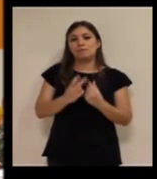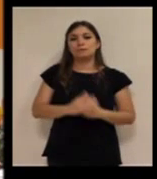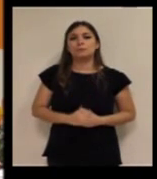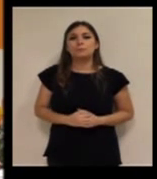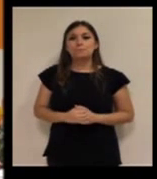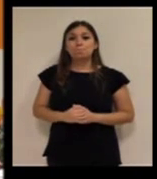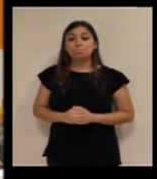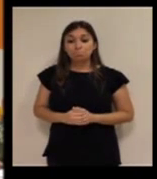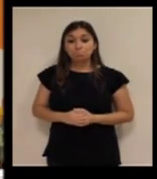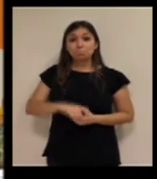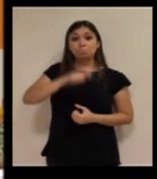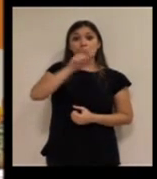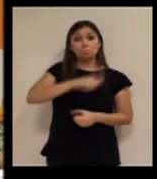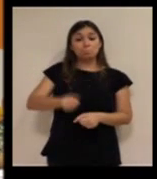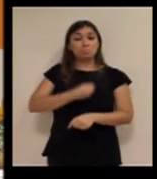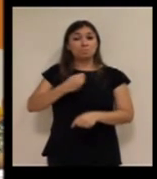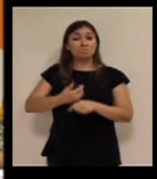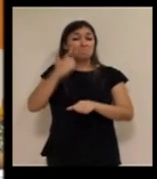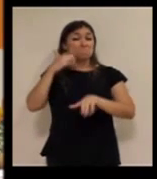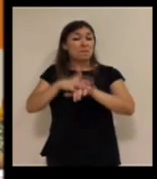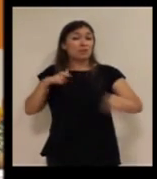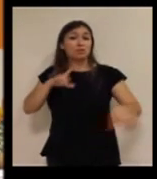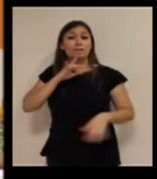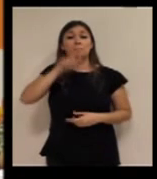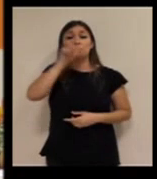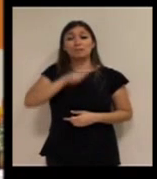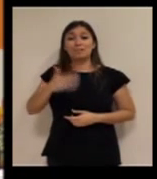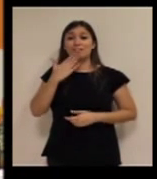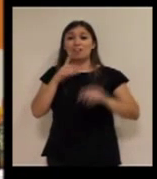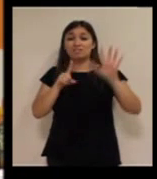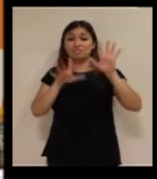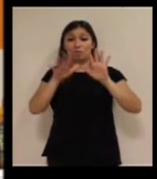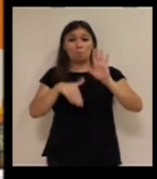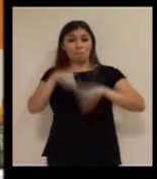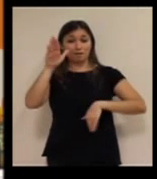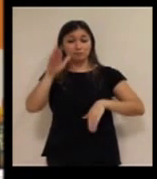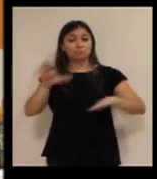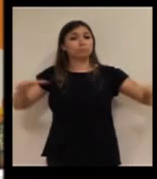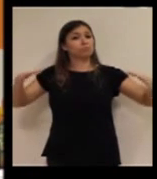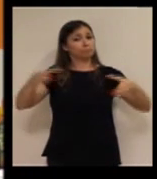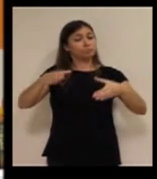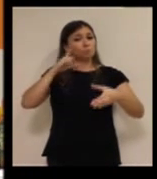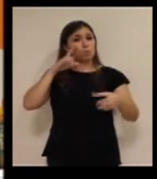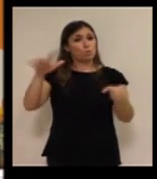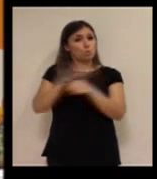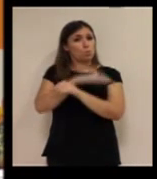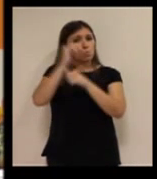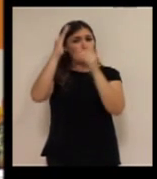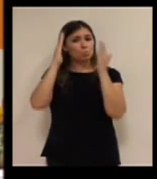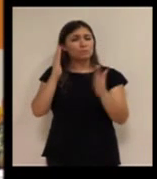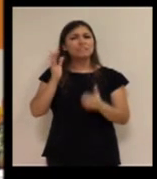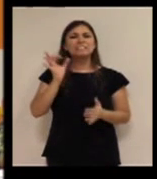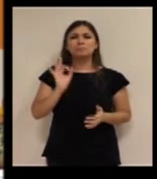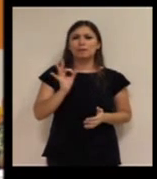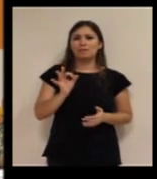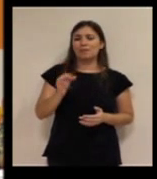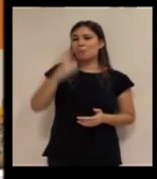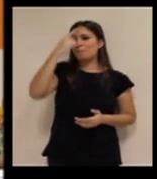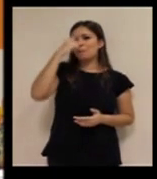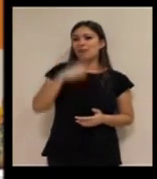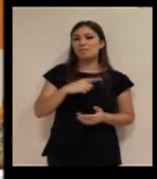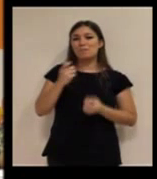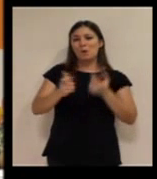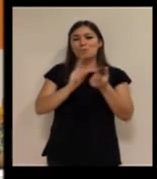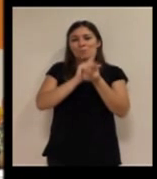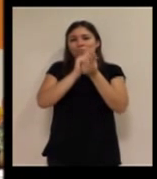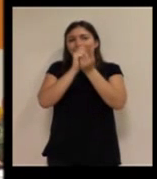El colectivo con el que trabajamos mayoritariamente son personas mayores de 65 años. Sí que es cierto que en estos años el perfil del usuario